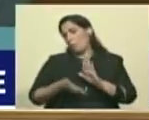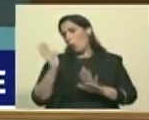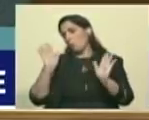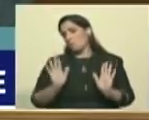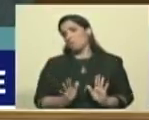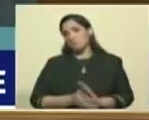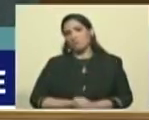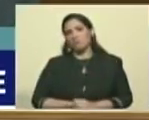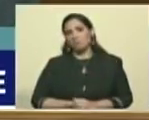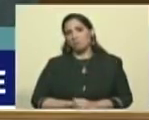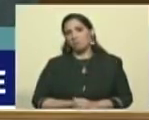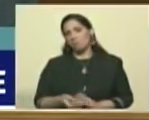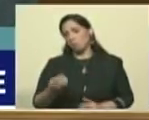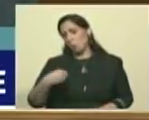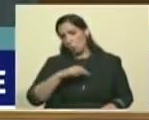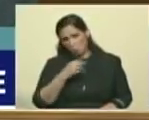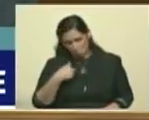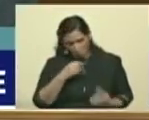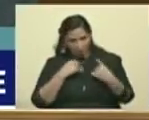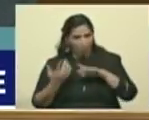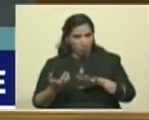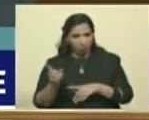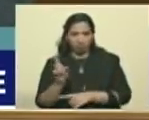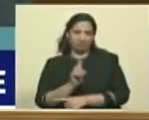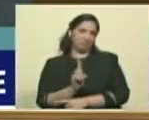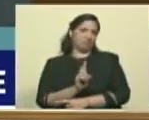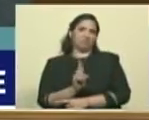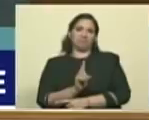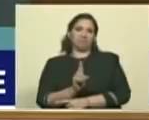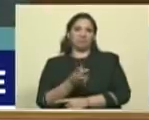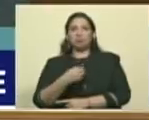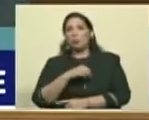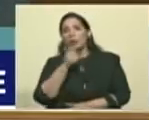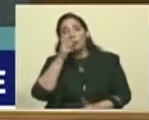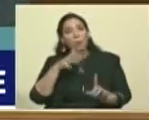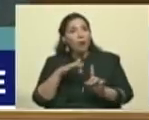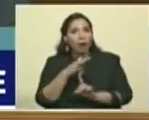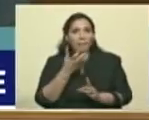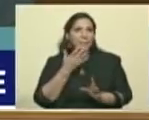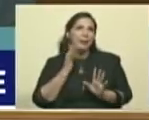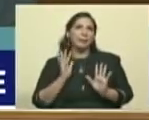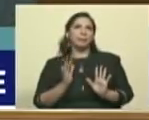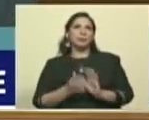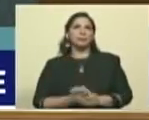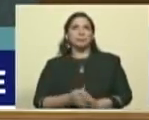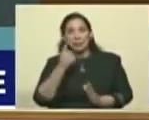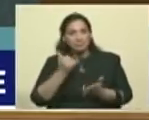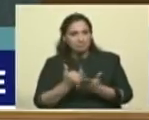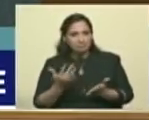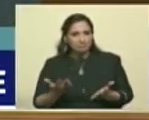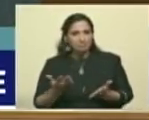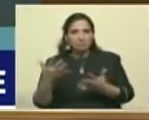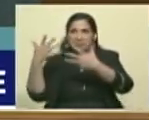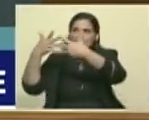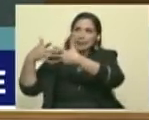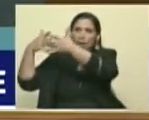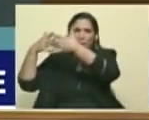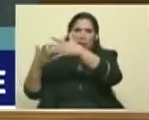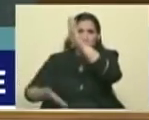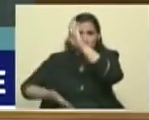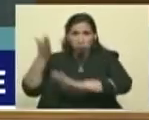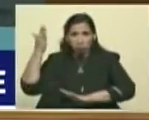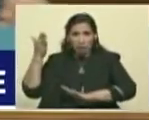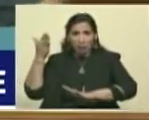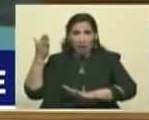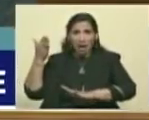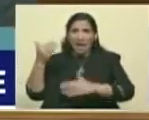De eso no nos vamos a morir nosotros. Ni nuestro pueblo va a... Mira, que Estados Unidos se lleve a su encargado de negocio,